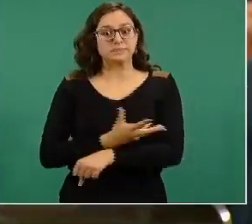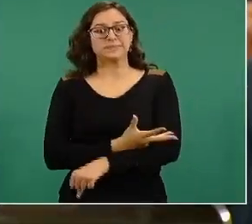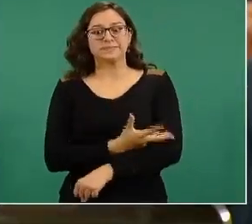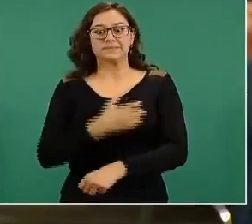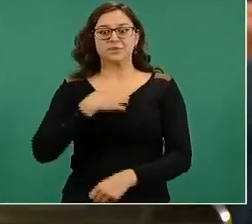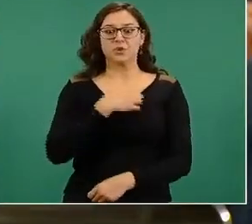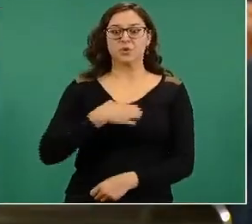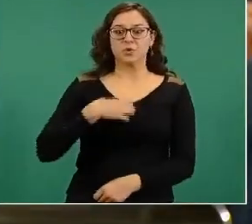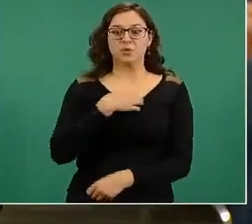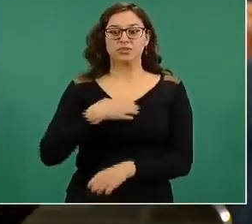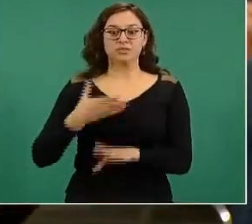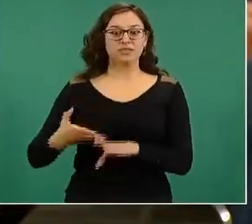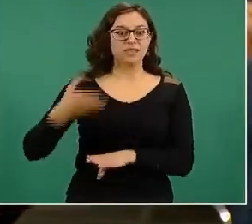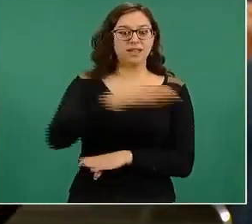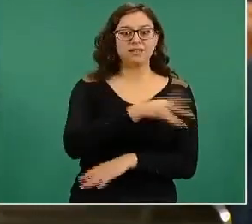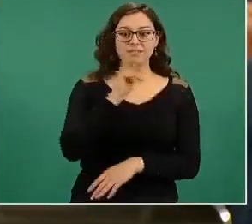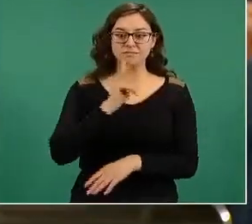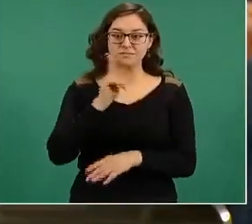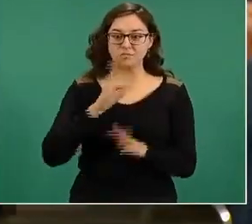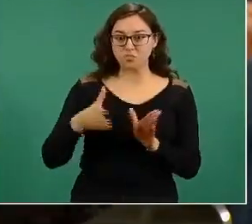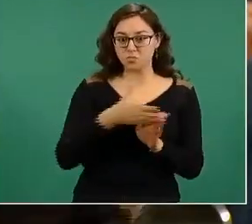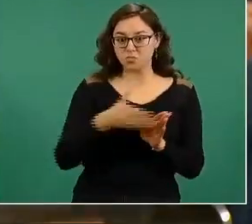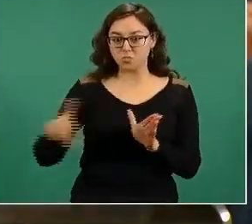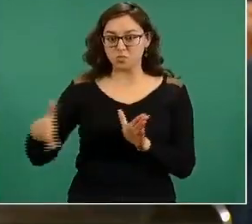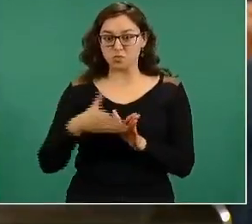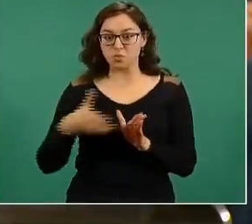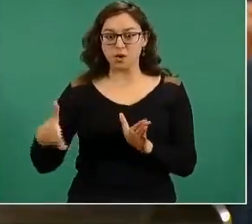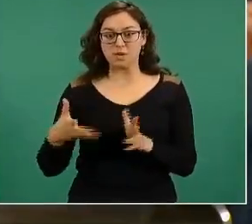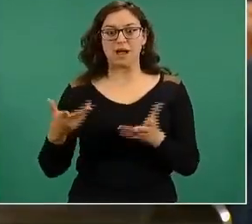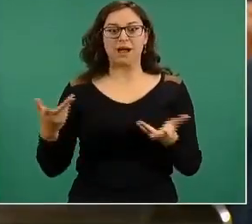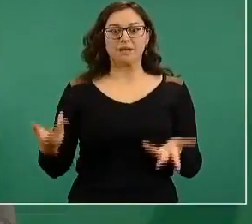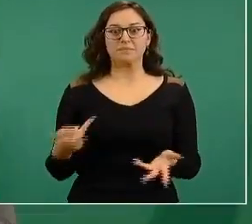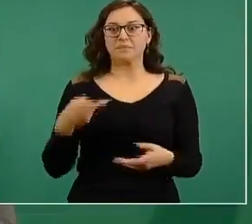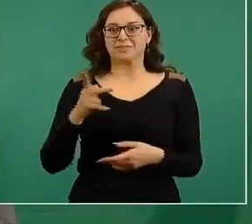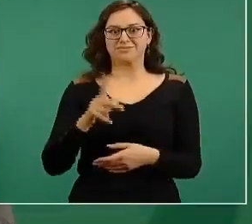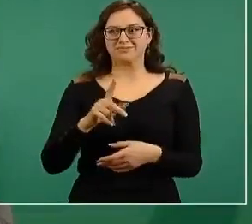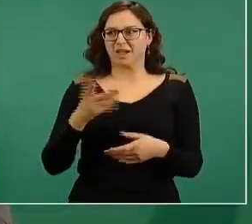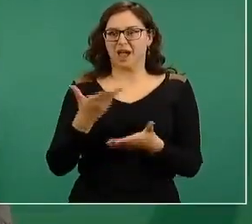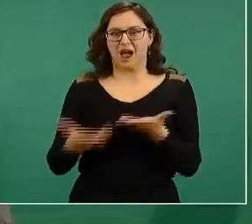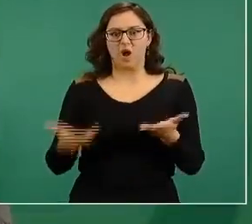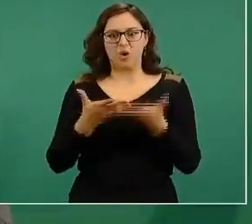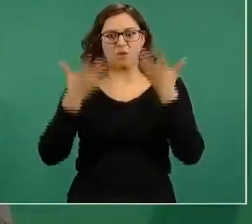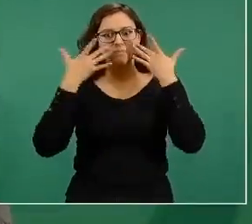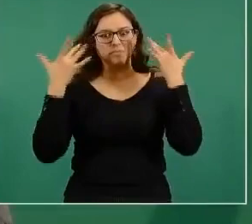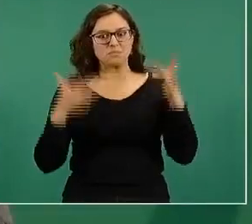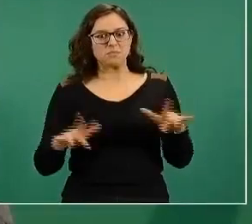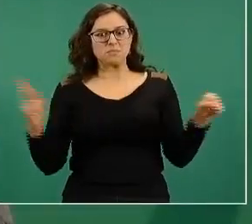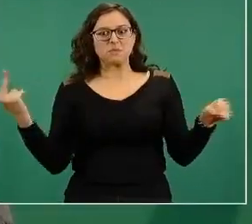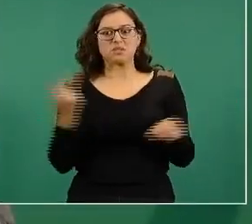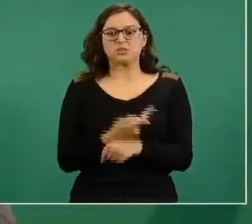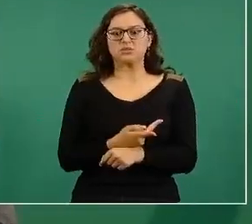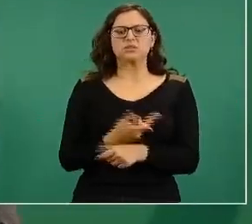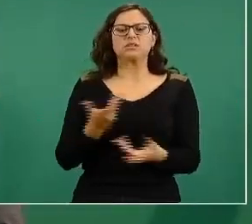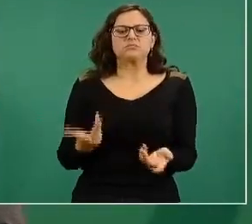entiendo, nos dice, no deja un hueco, ¿quién quedaría a cargo? Gracias. ¿Quién quedaría a cargo? A cargo